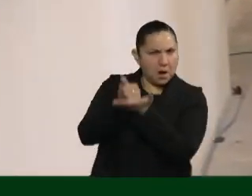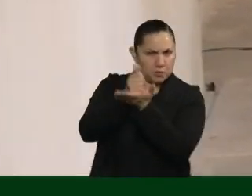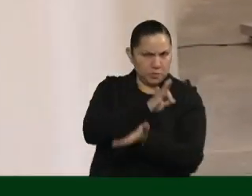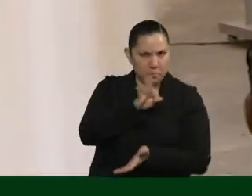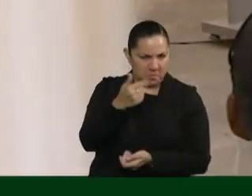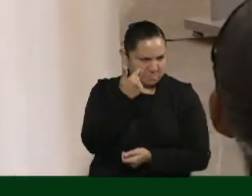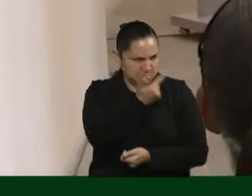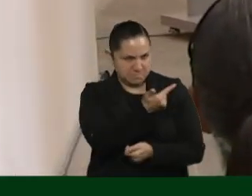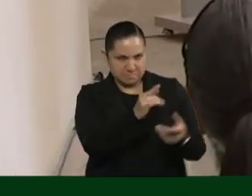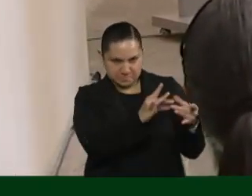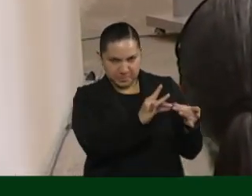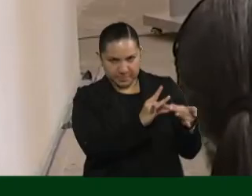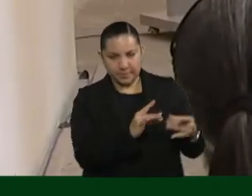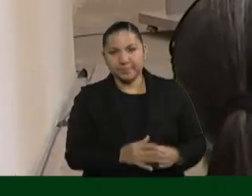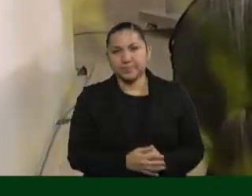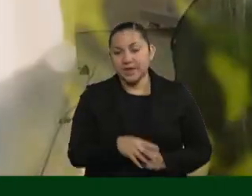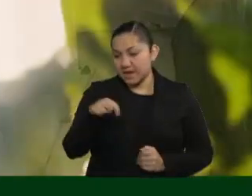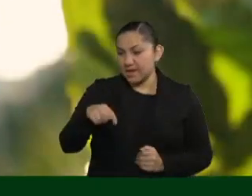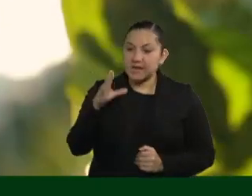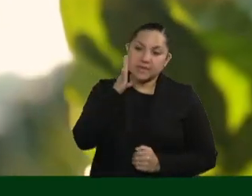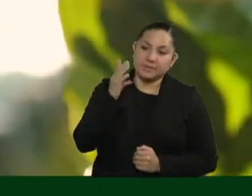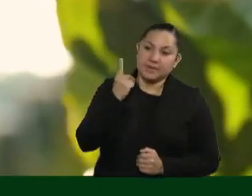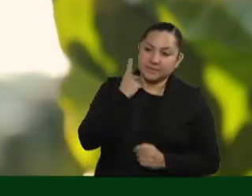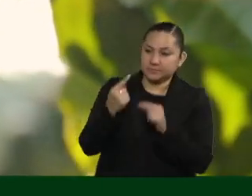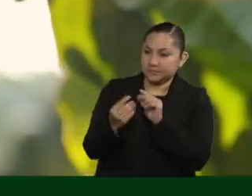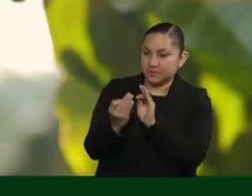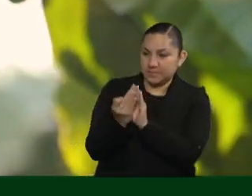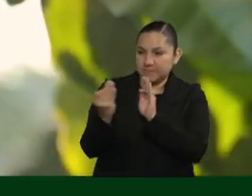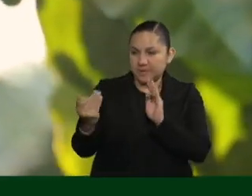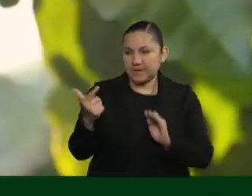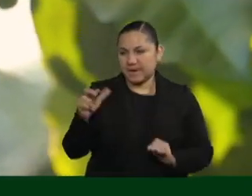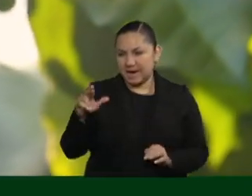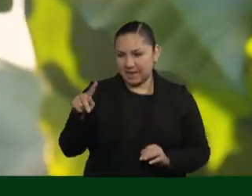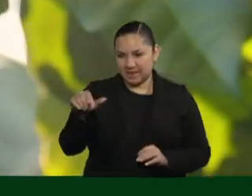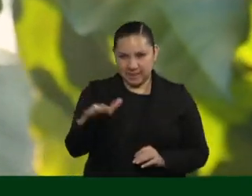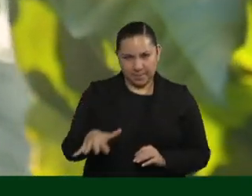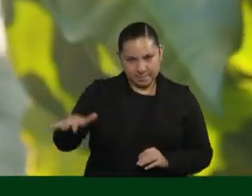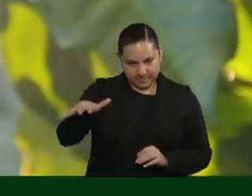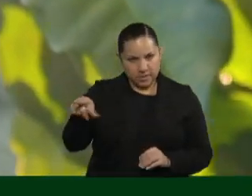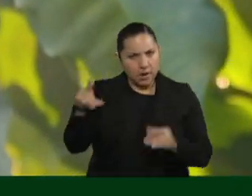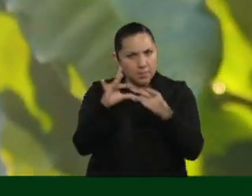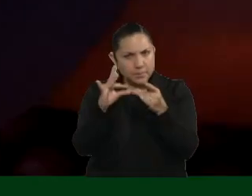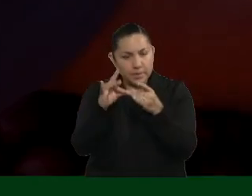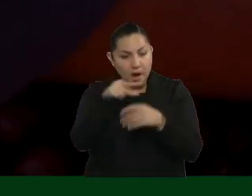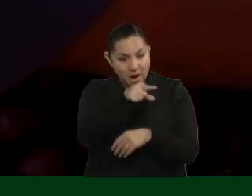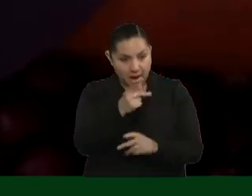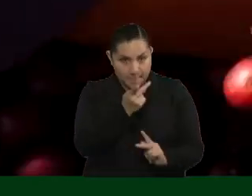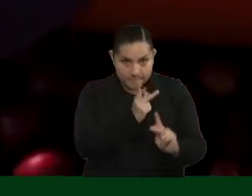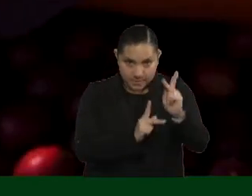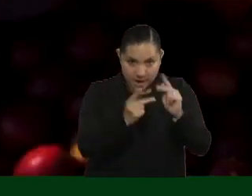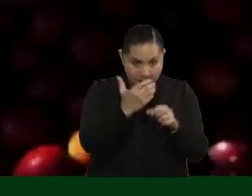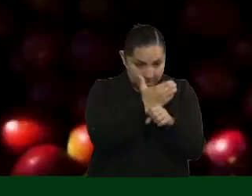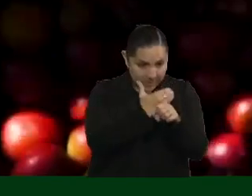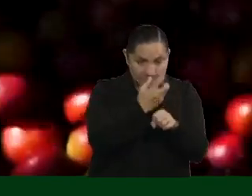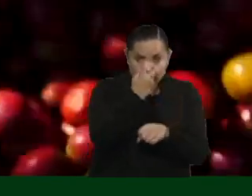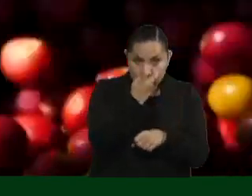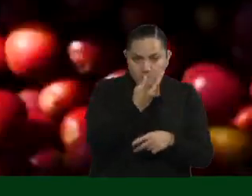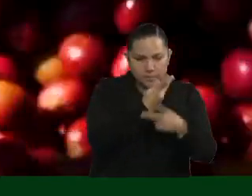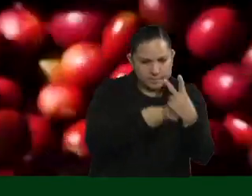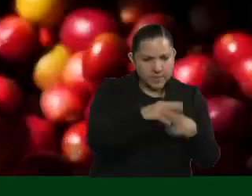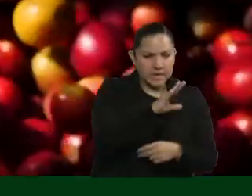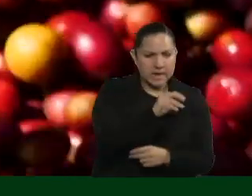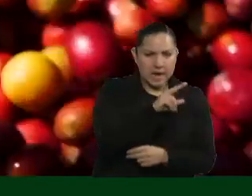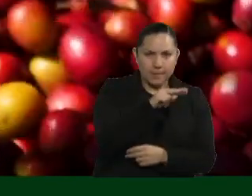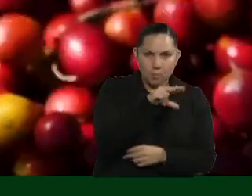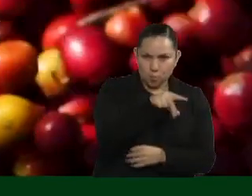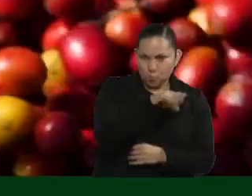En Antigua Garita de San Lázaro se presentó el proyecto incrementando la captura de carbono en cafetales de sombra, investigación realizada en el estado